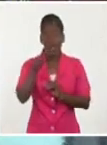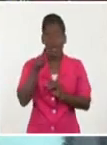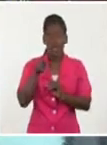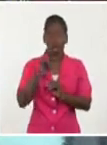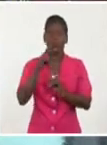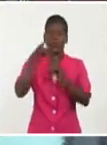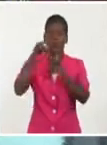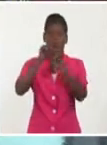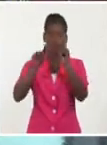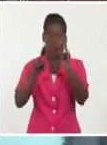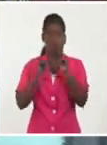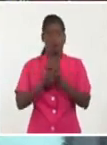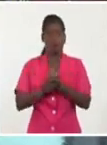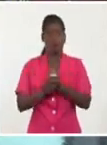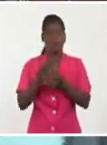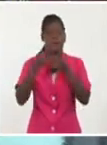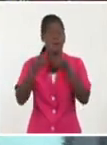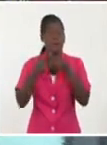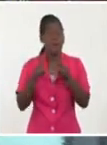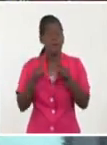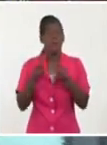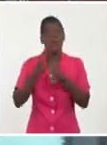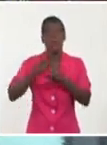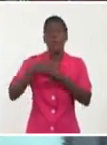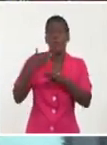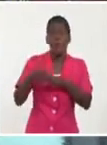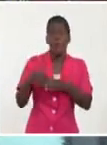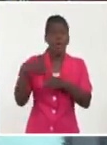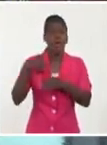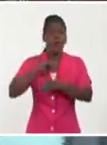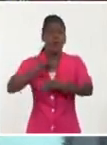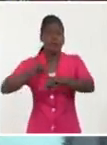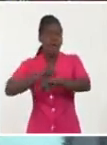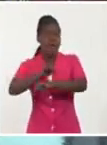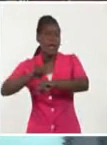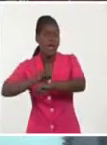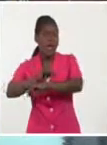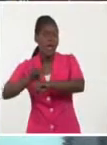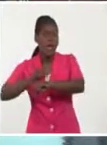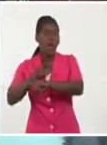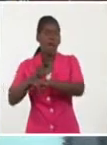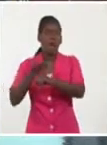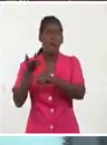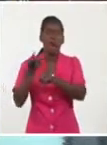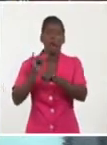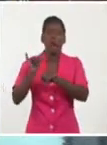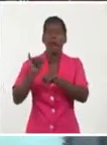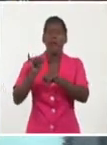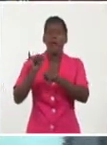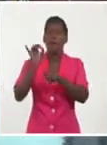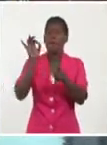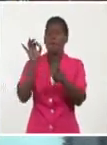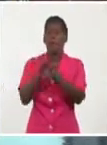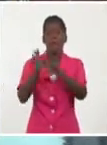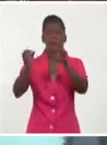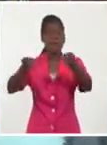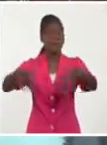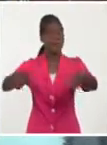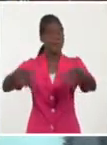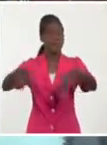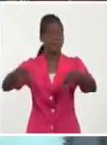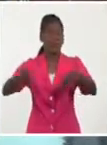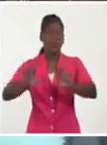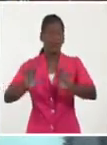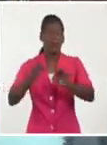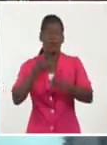aparecen muchas problemáticas sociales, culturales de este momento, que son, vamos a